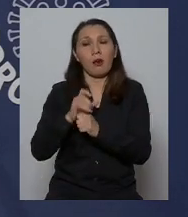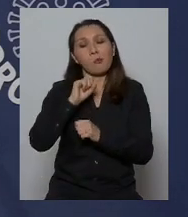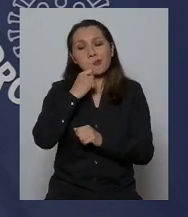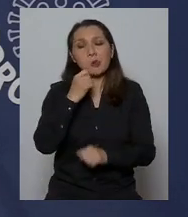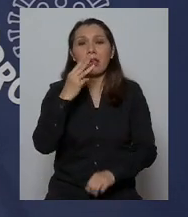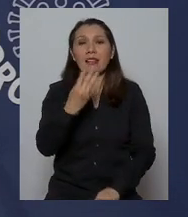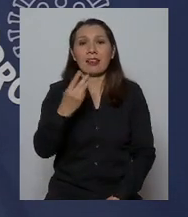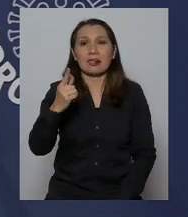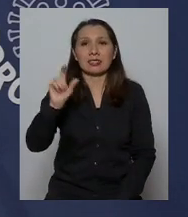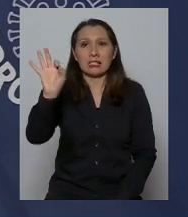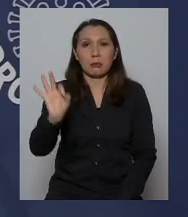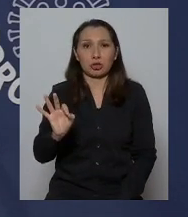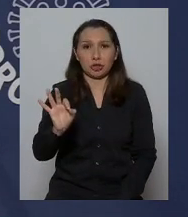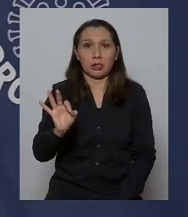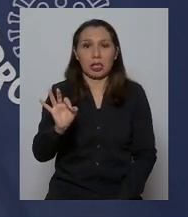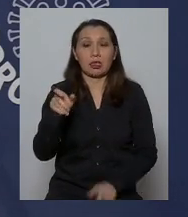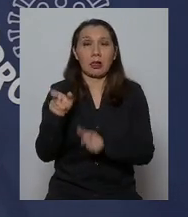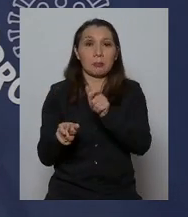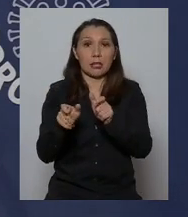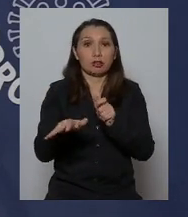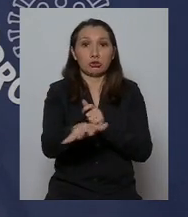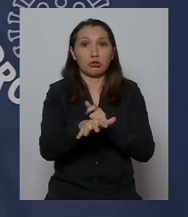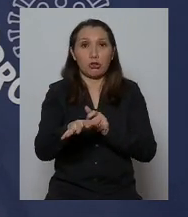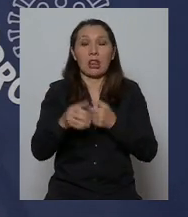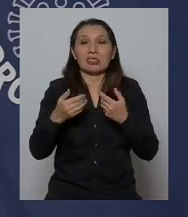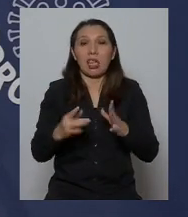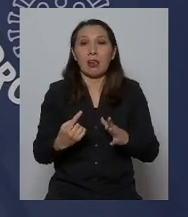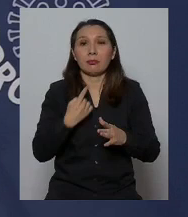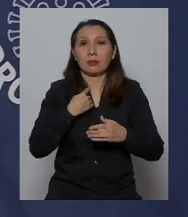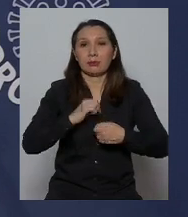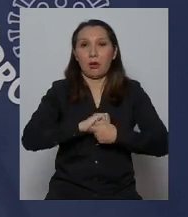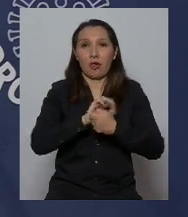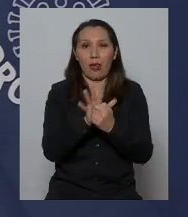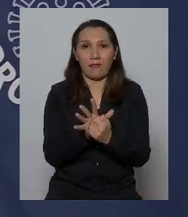un 37% de los contagiados.